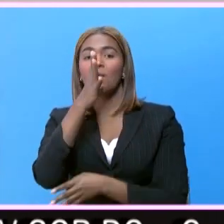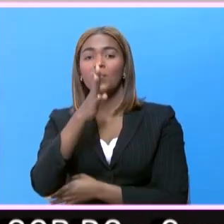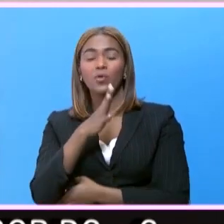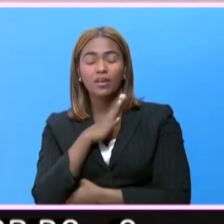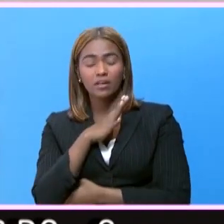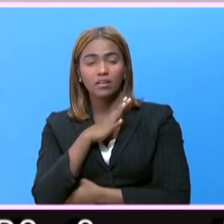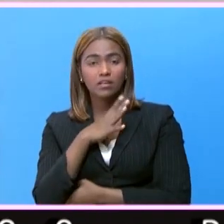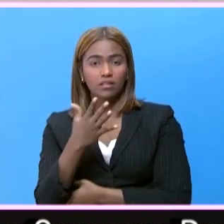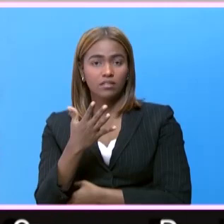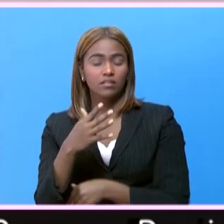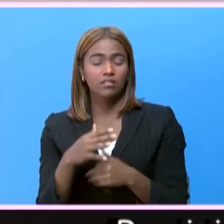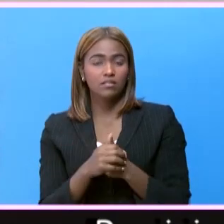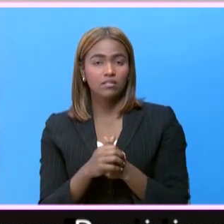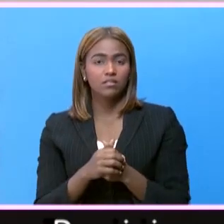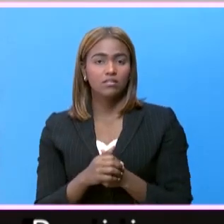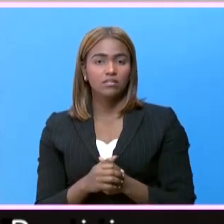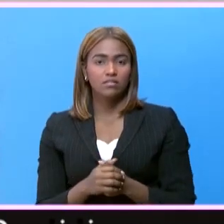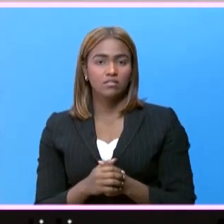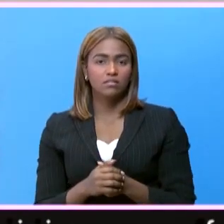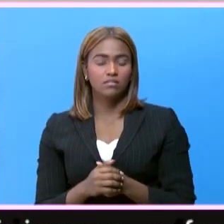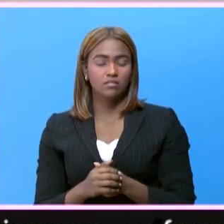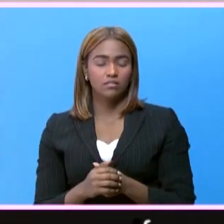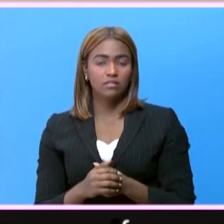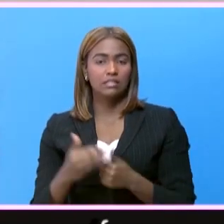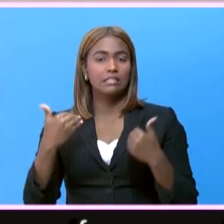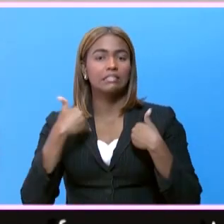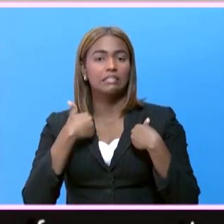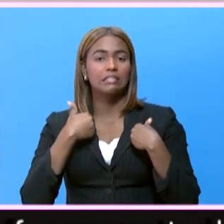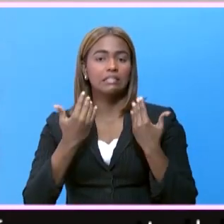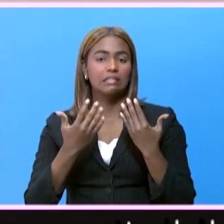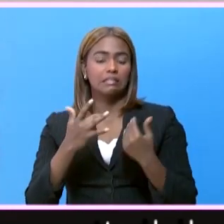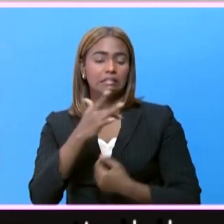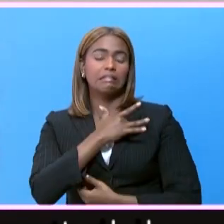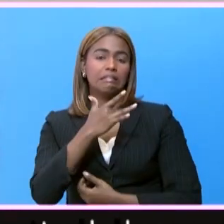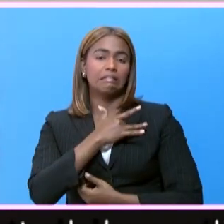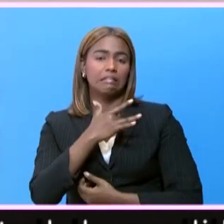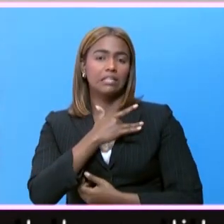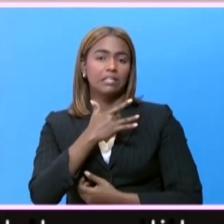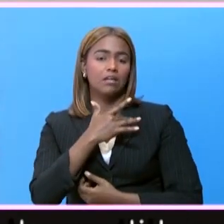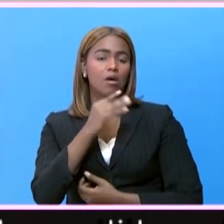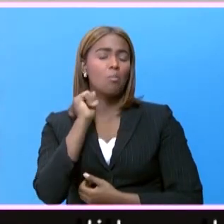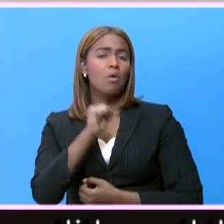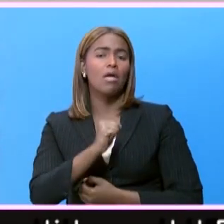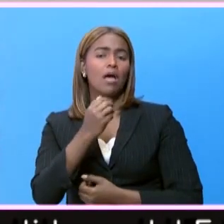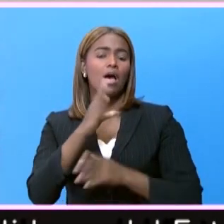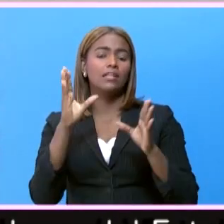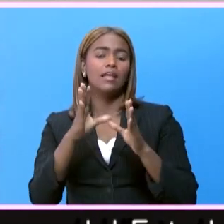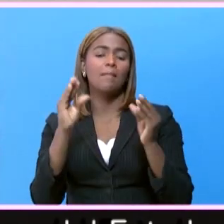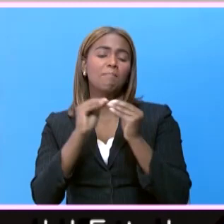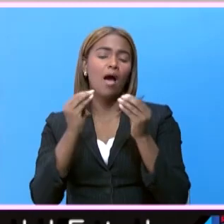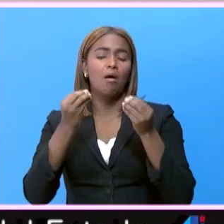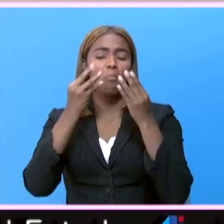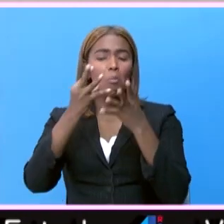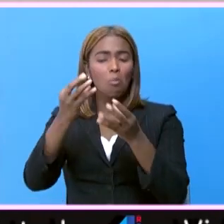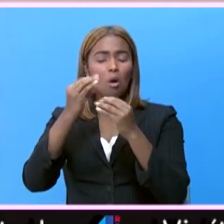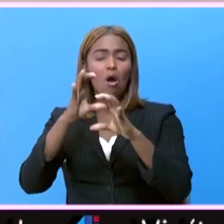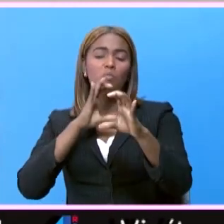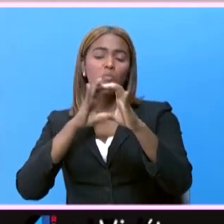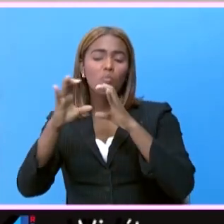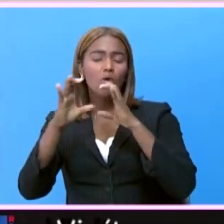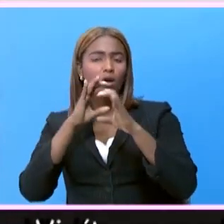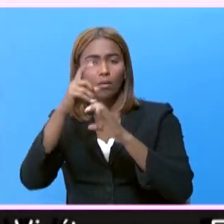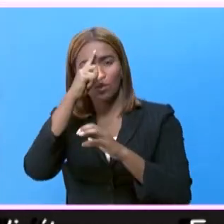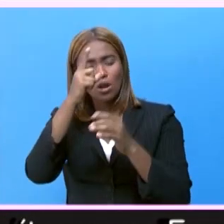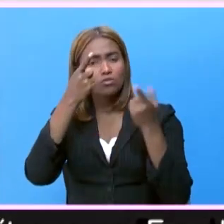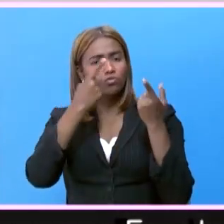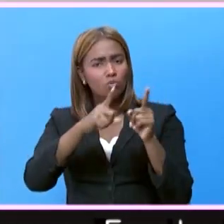tiene un componente sentimental que la lleva a ser más expresiva, a dialogar sobre